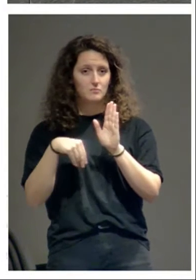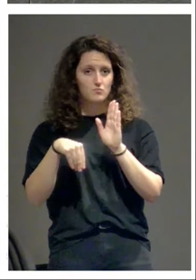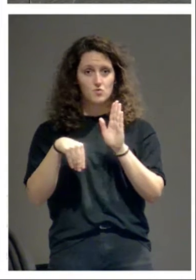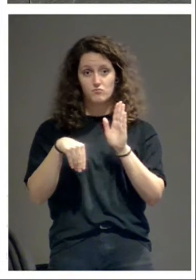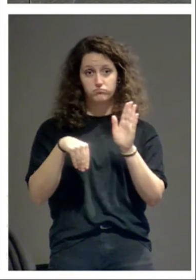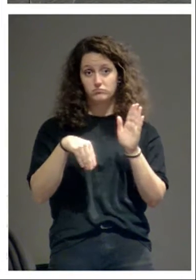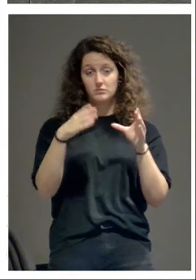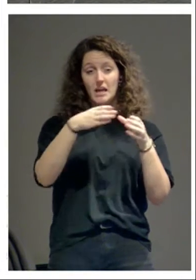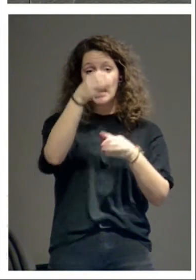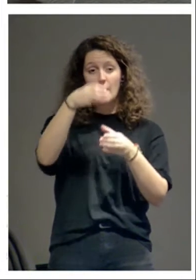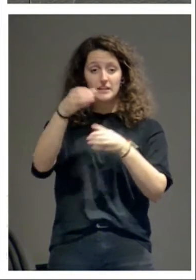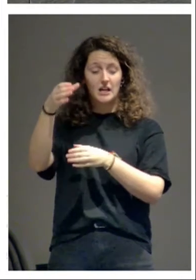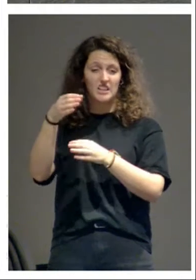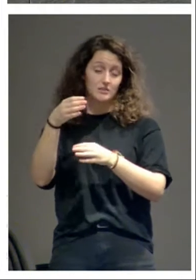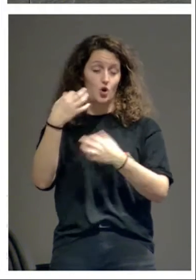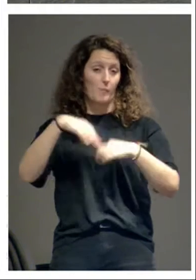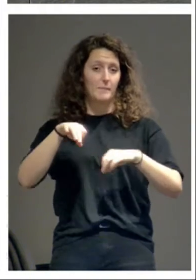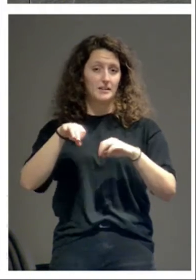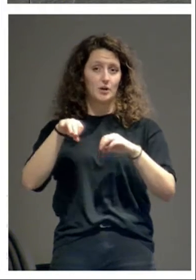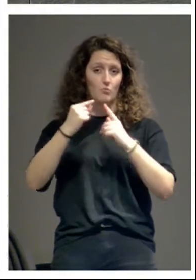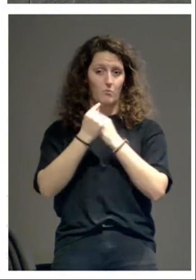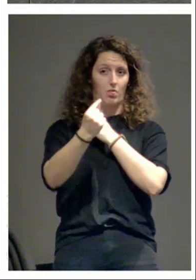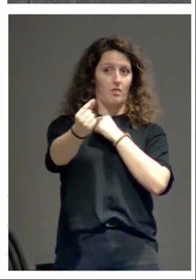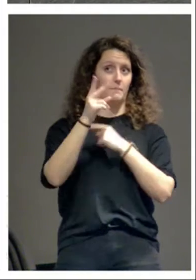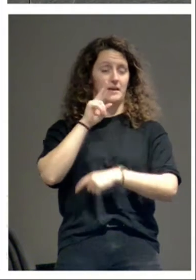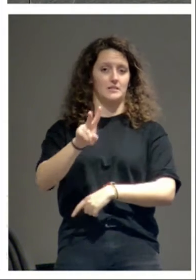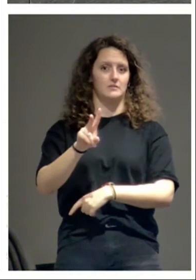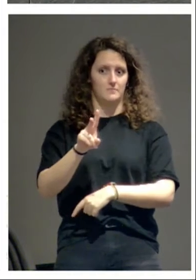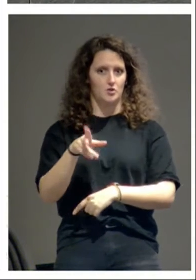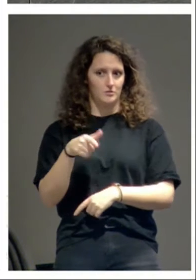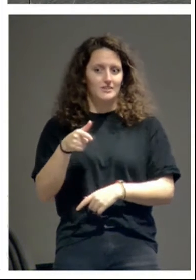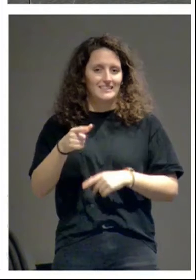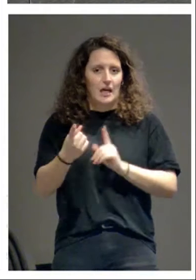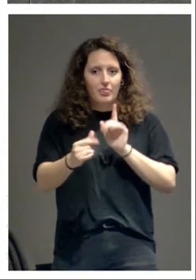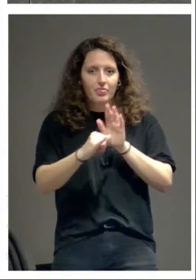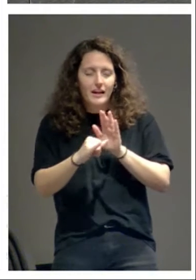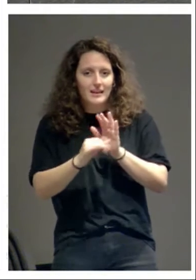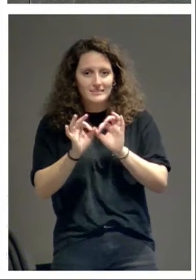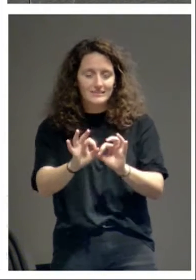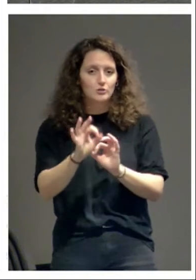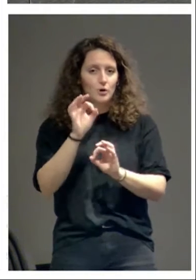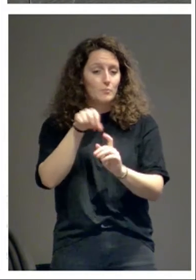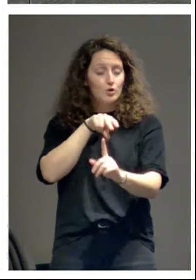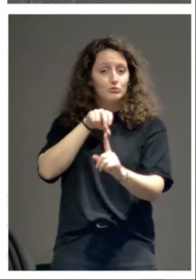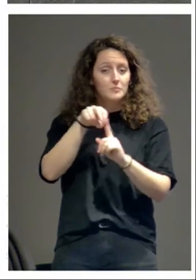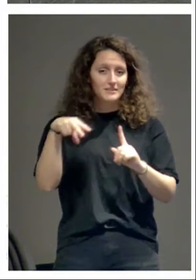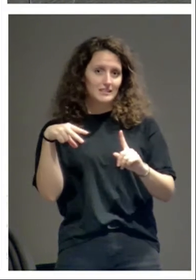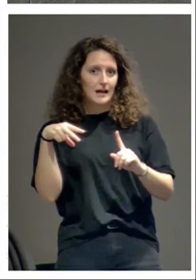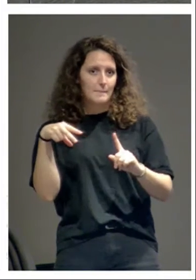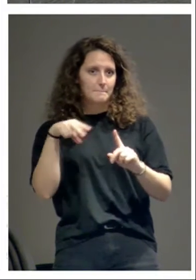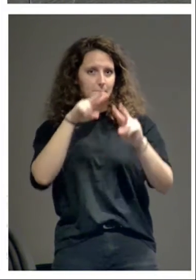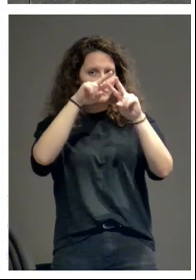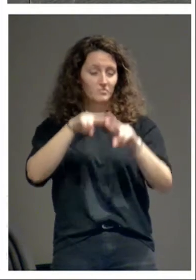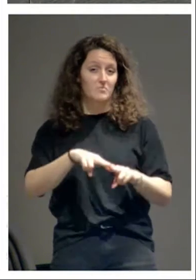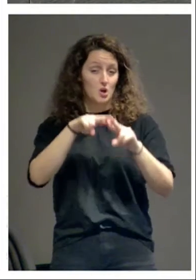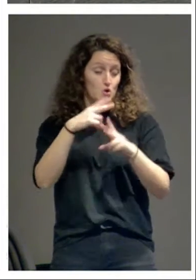normalmente vemos a varios metros de distancia. Y los está analizando desde unos puntos de vista de los que normalmente no